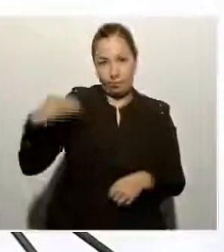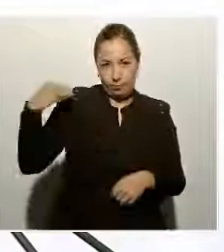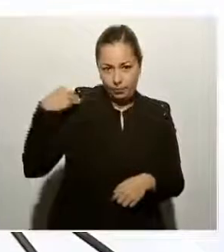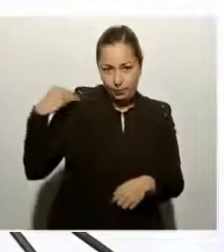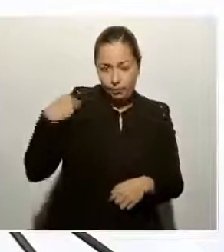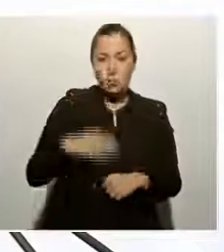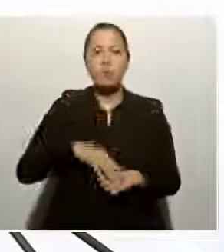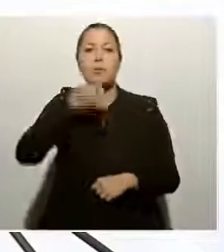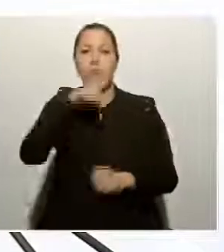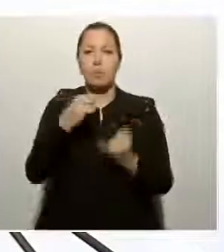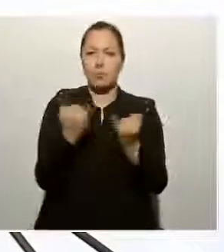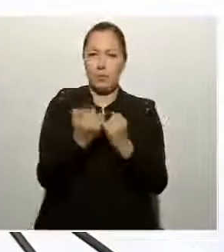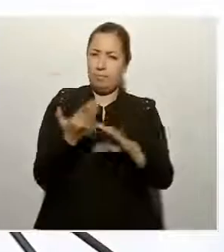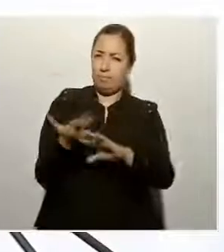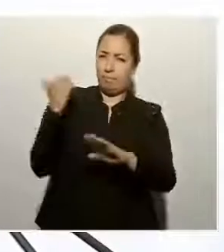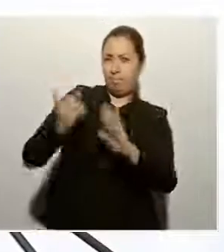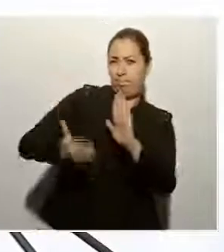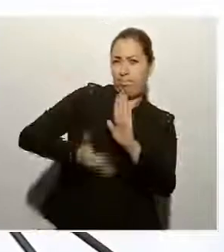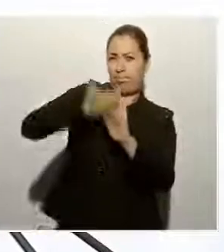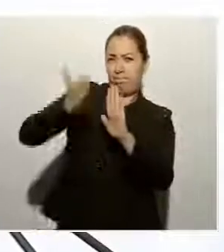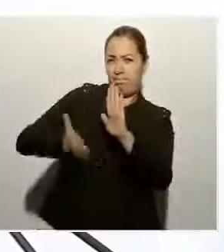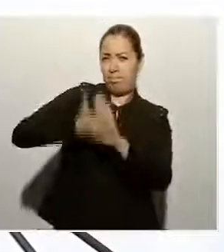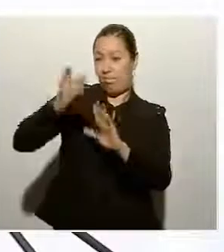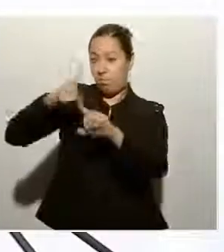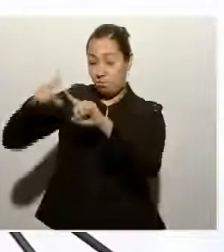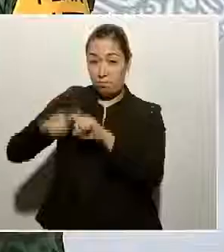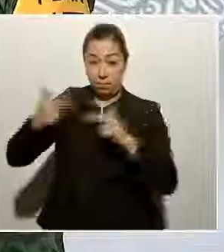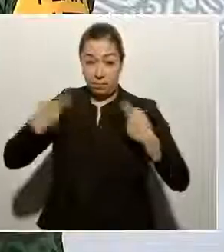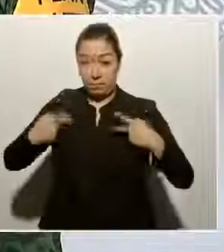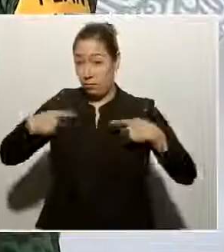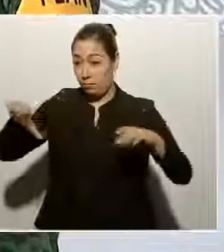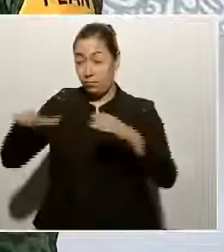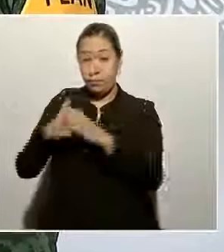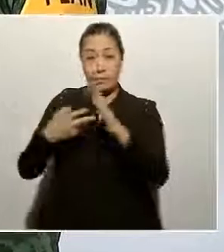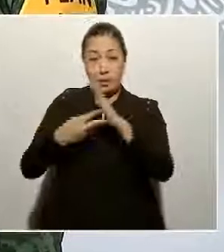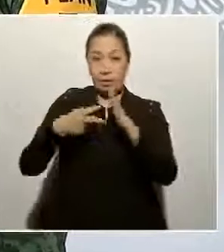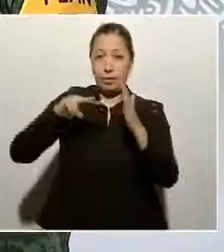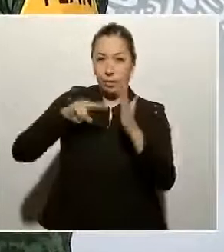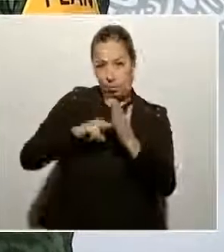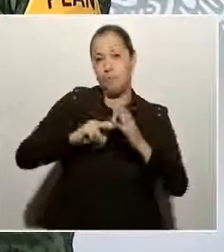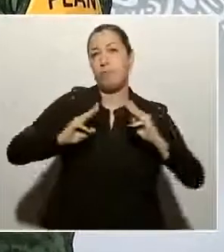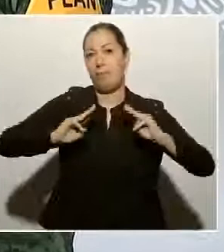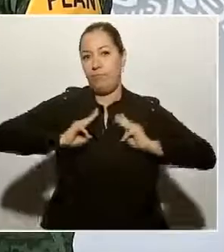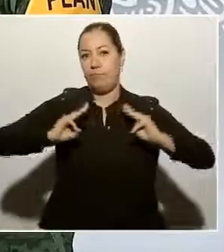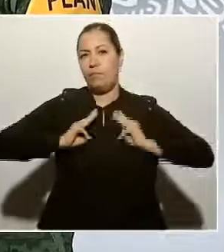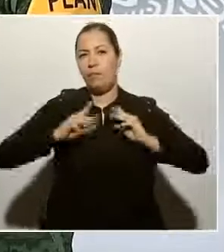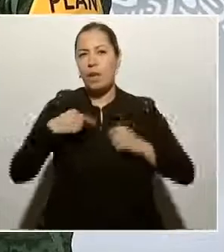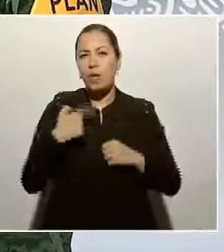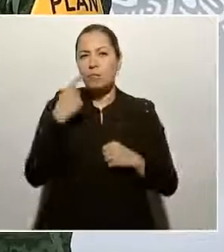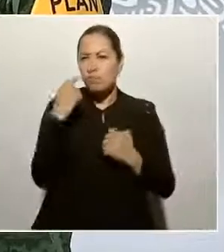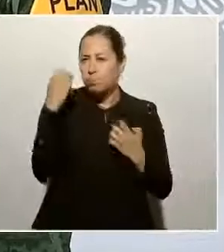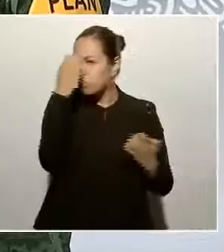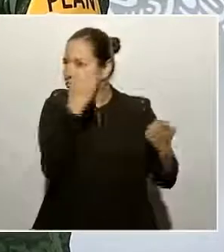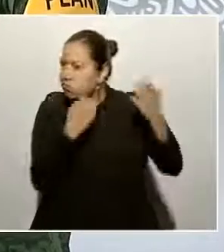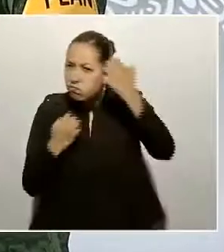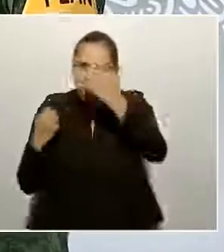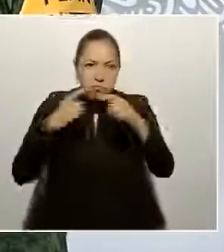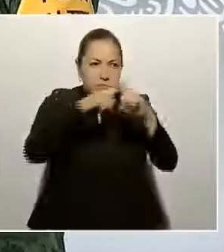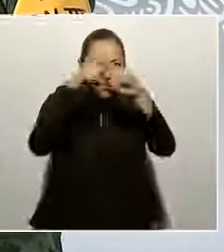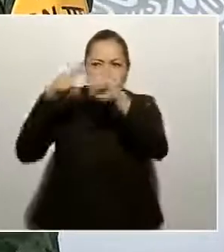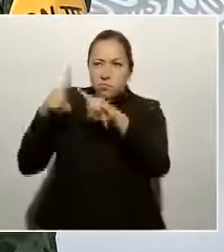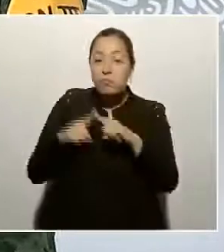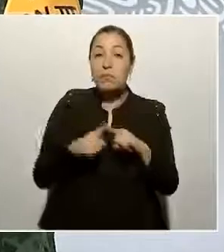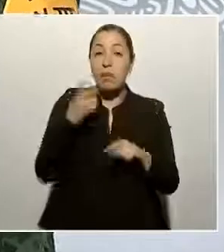fueron construidas por el Cuerpo de Ingenieros del Ejército, observando las medidas de austeridad como lo ha instruido el señor presidente,